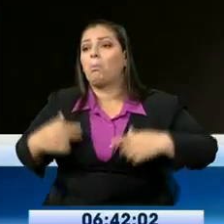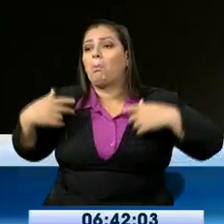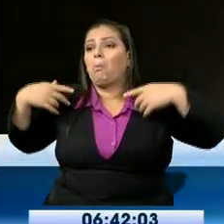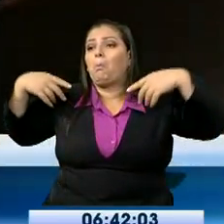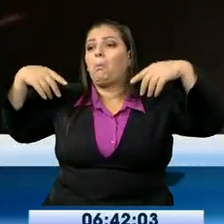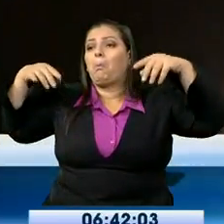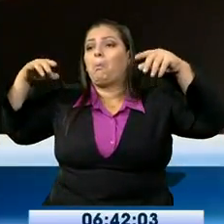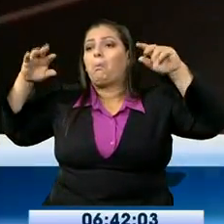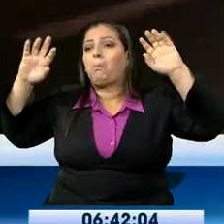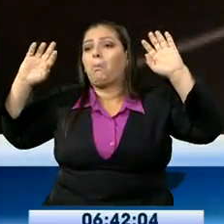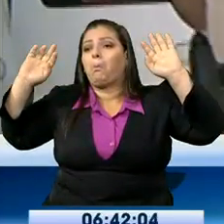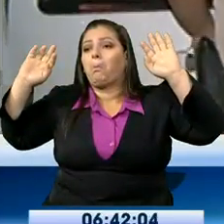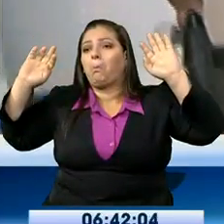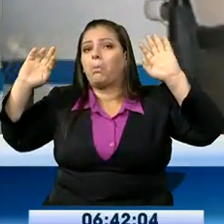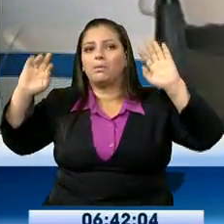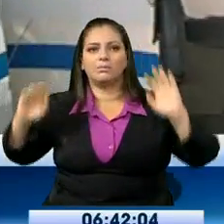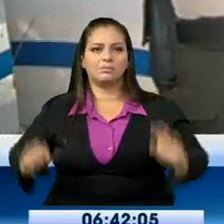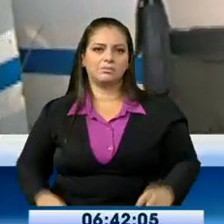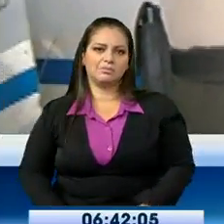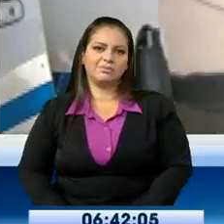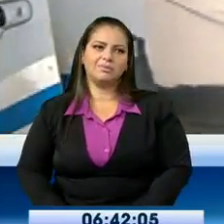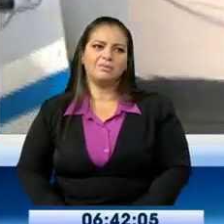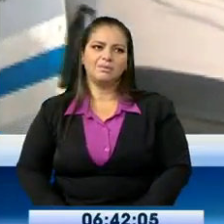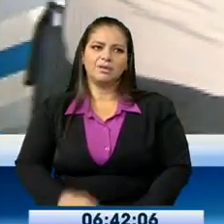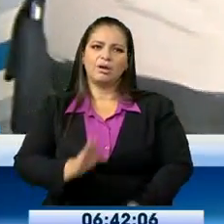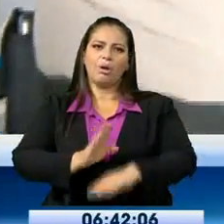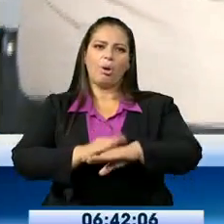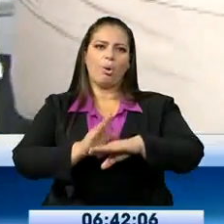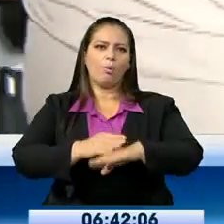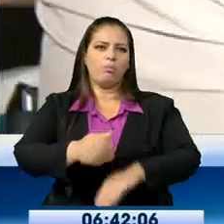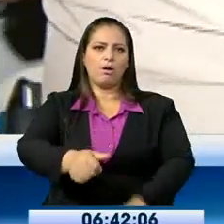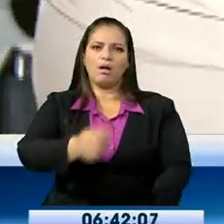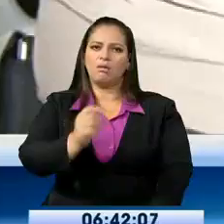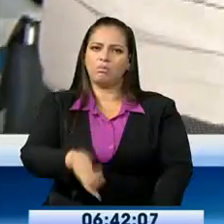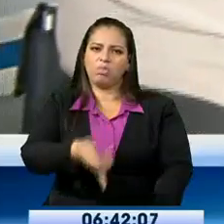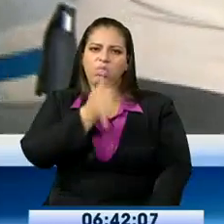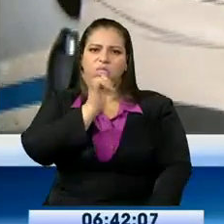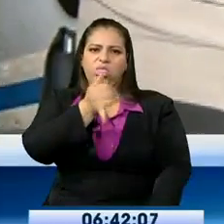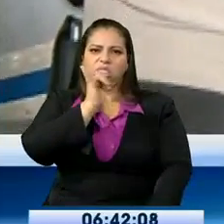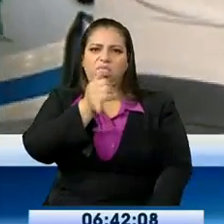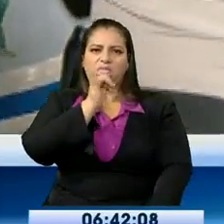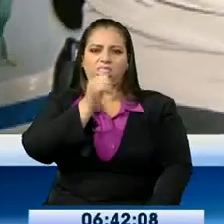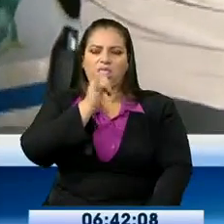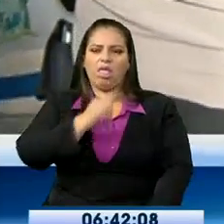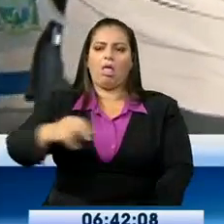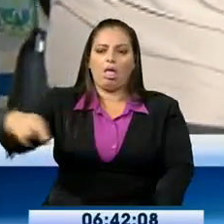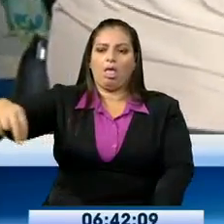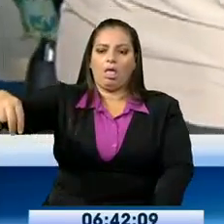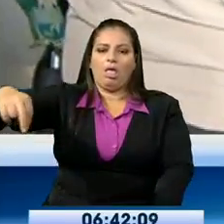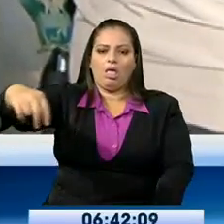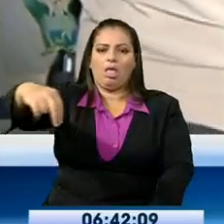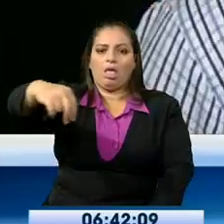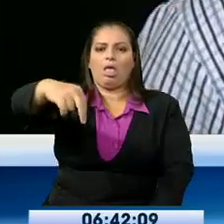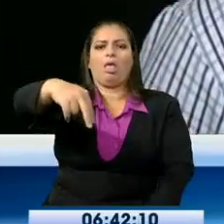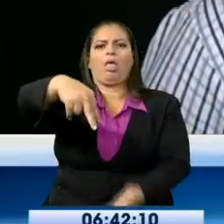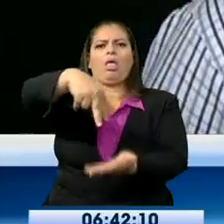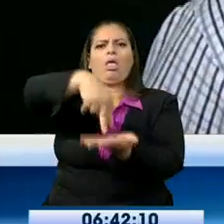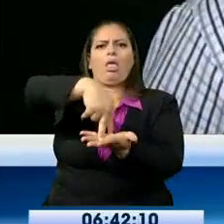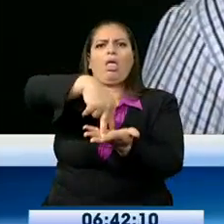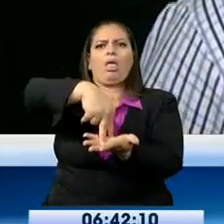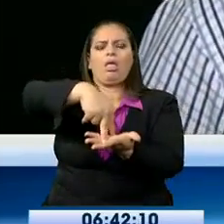media vía, perder la vida. O de que un carro pase y no se dé cuenta a veces porque en un momento cuando están ellos mareados